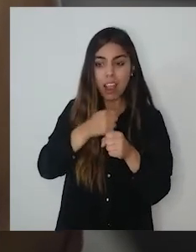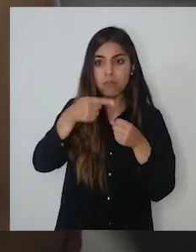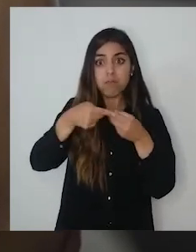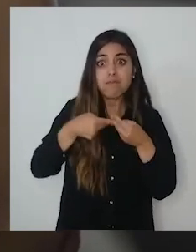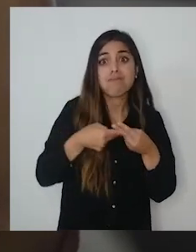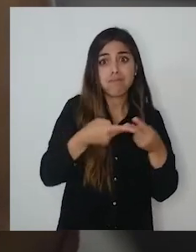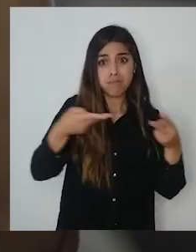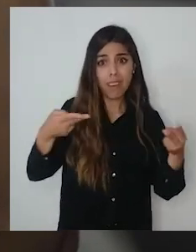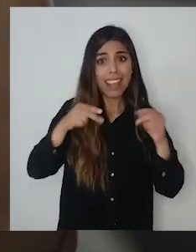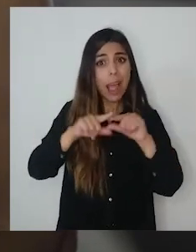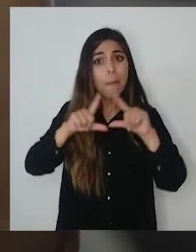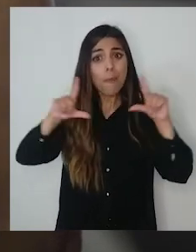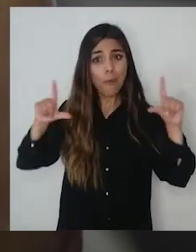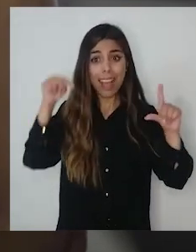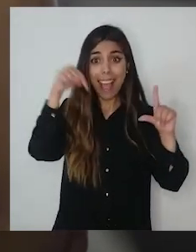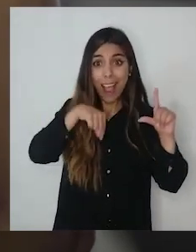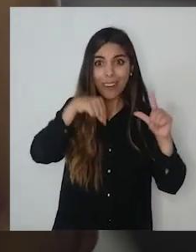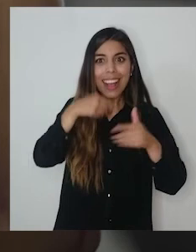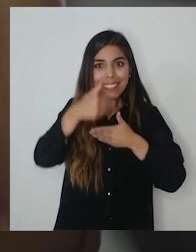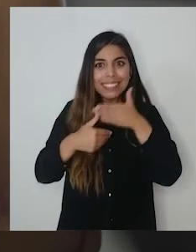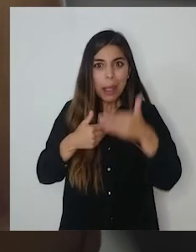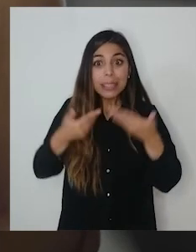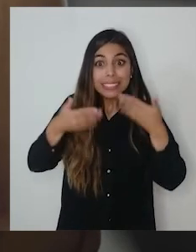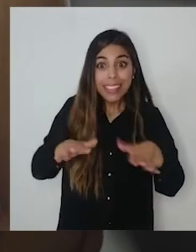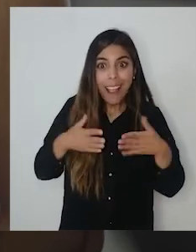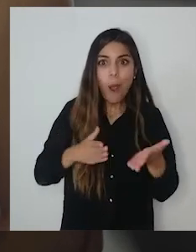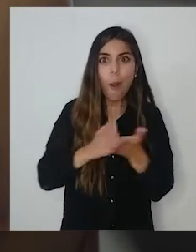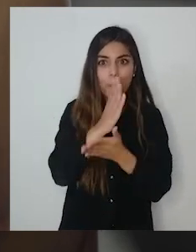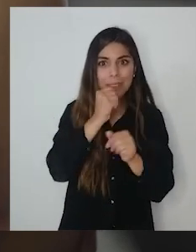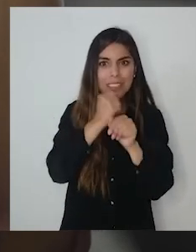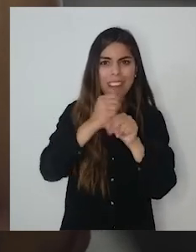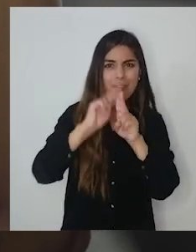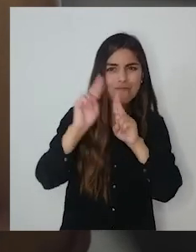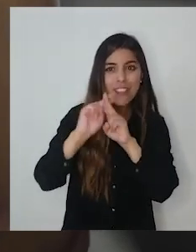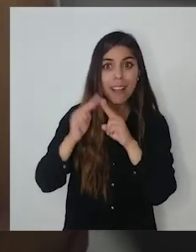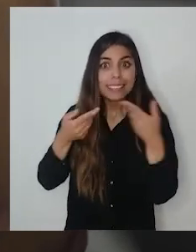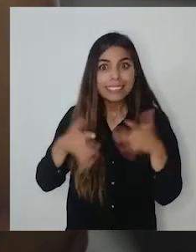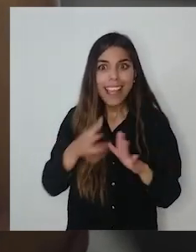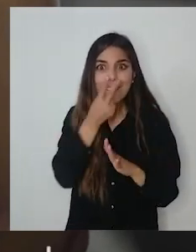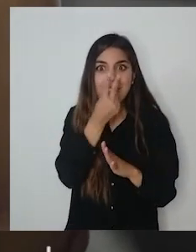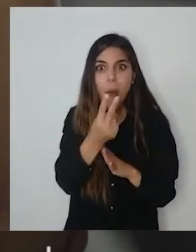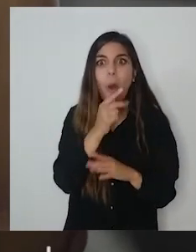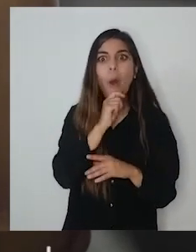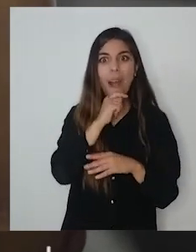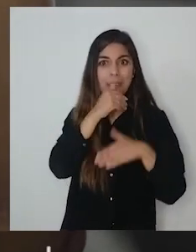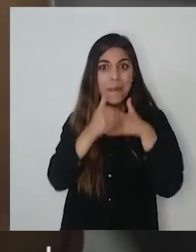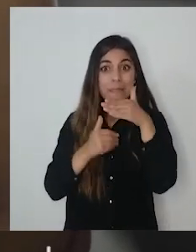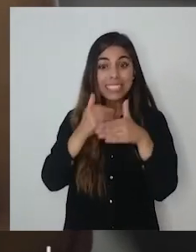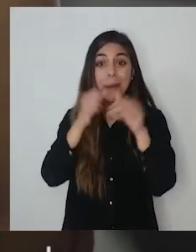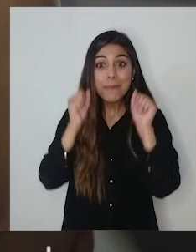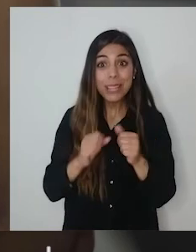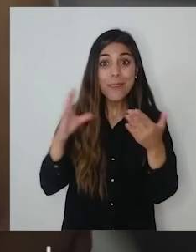declaratoria del mural también. Por lo tanto, llegar a esta etapa en que ya vemos que estamos en la última